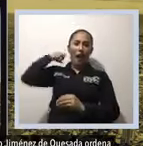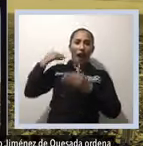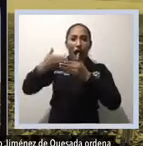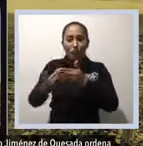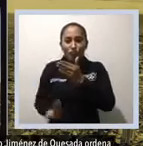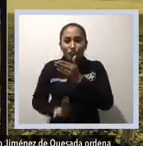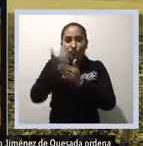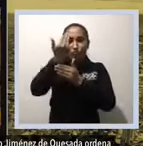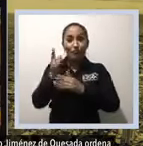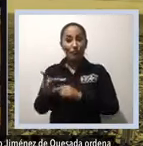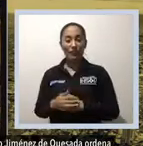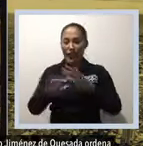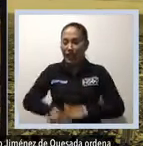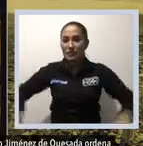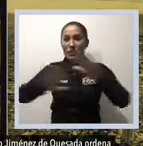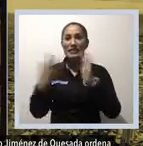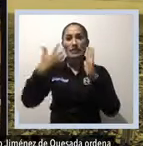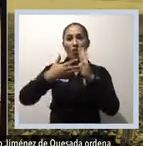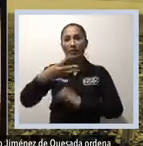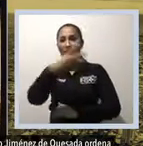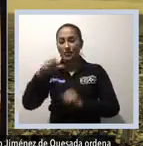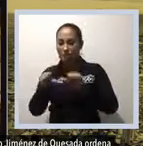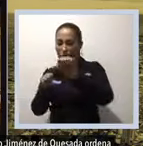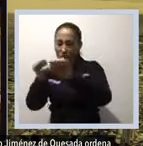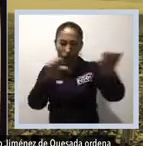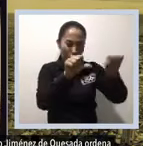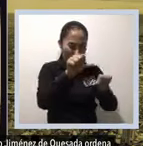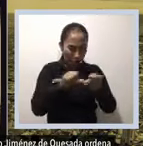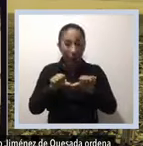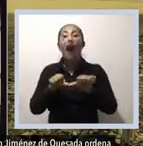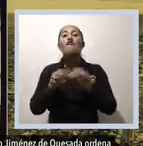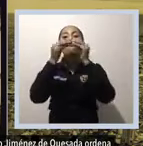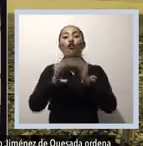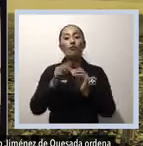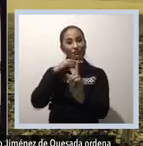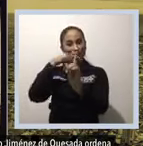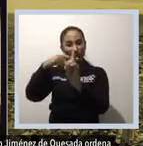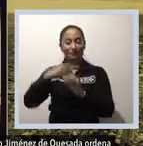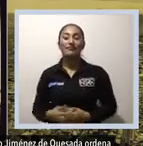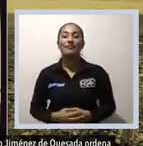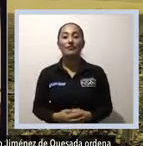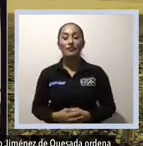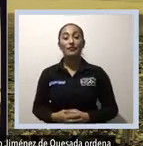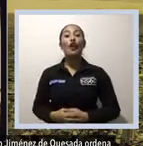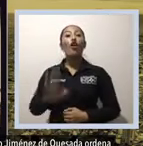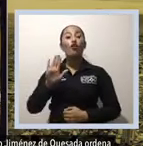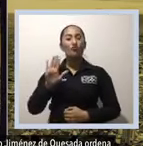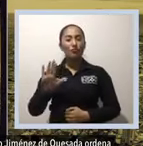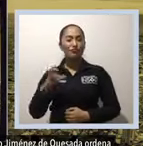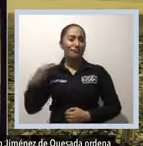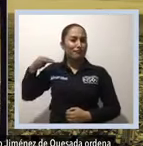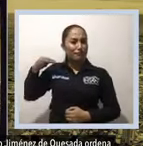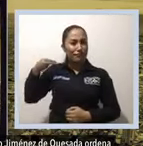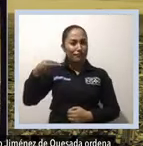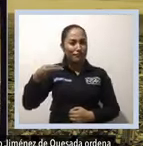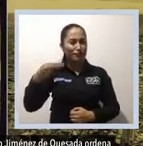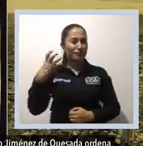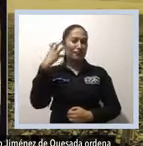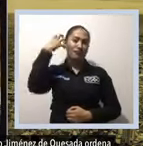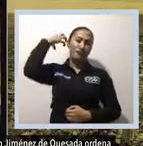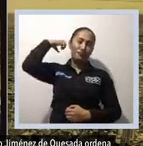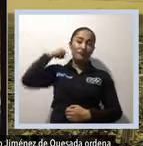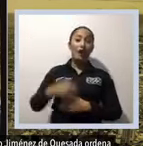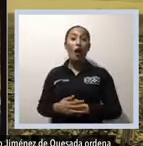La historia se remonta a 1538 cuando don Gonzalo Jiménez de Quesada ordena la construcción de un templo en Barequipá.